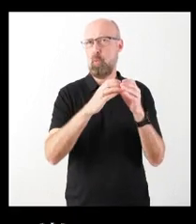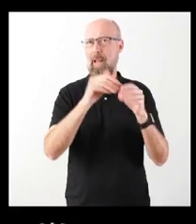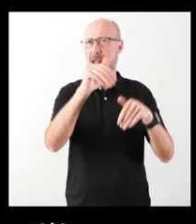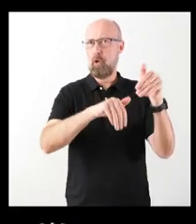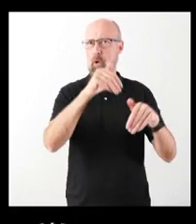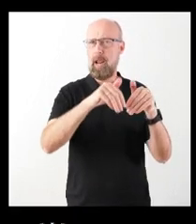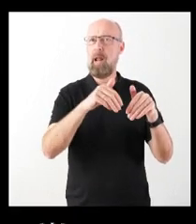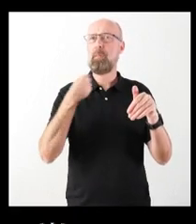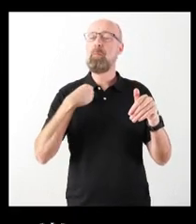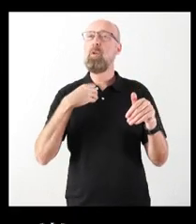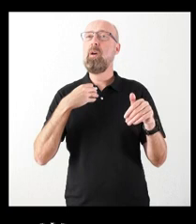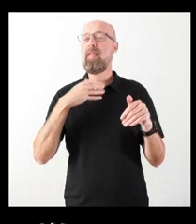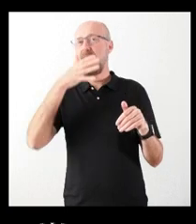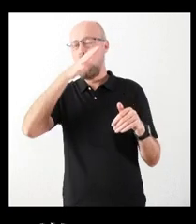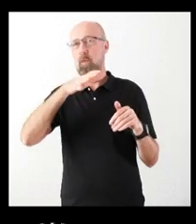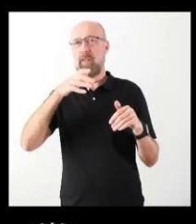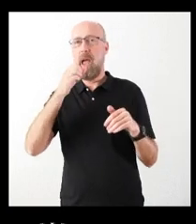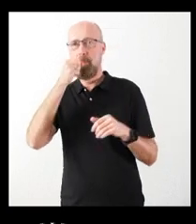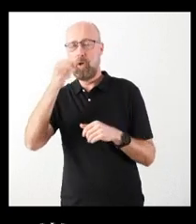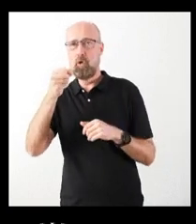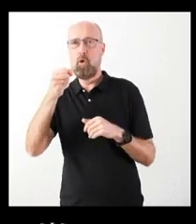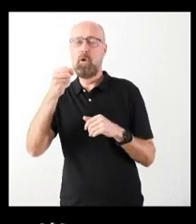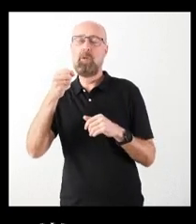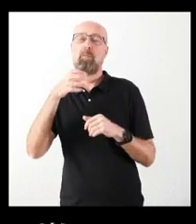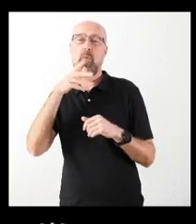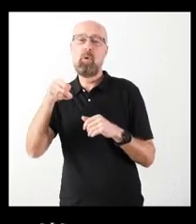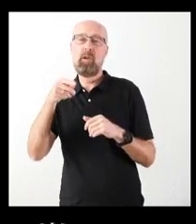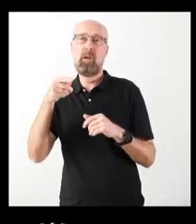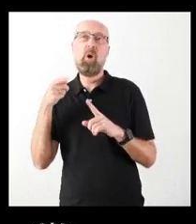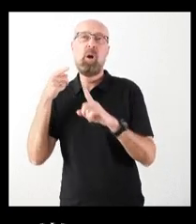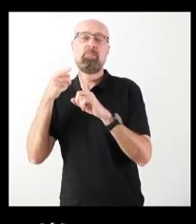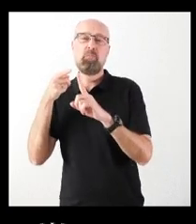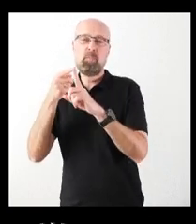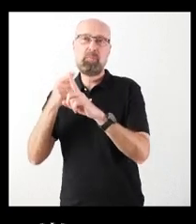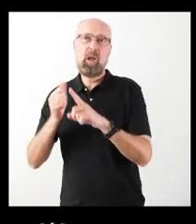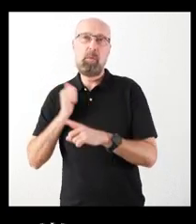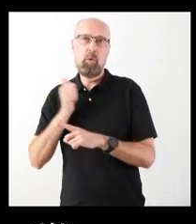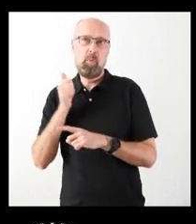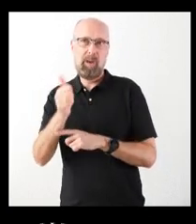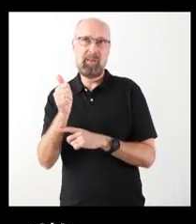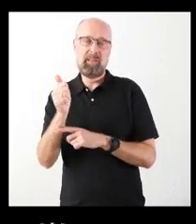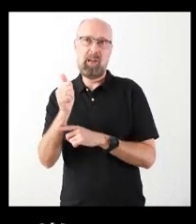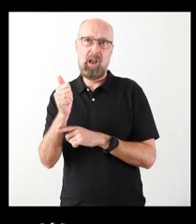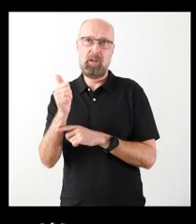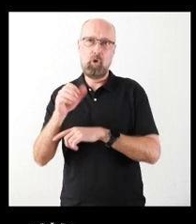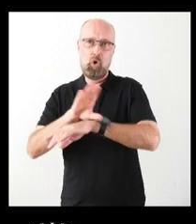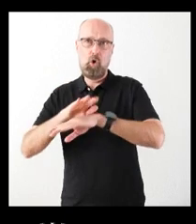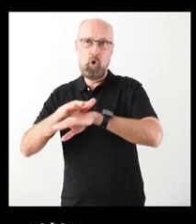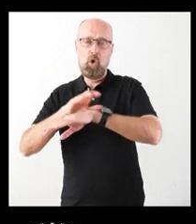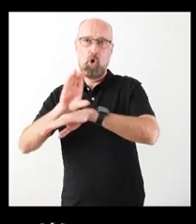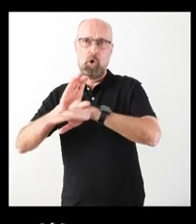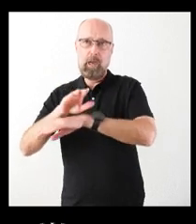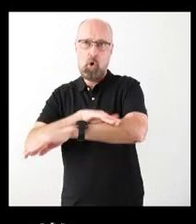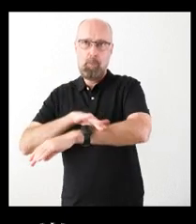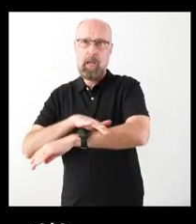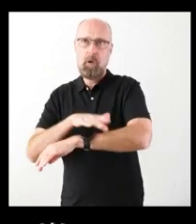hizo el PSOE sobre, a su juicio, el uso partidista del Consejo de Gobierno. La Junta Electoral ha dado la razón, ha dicho que no existe tal